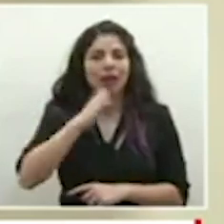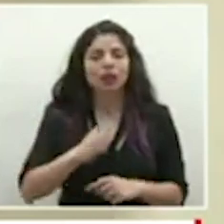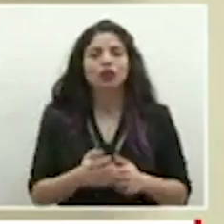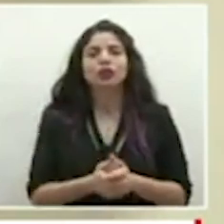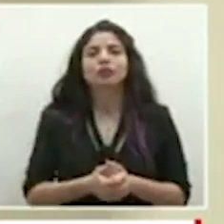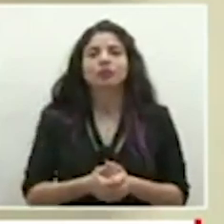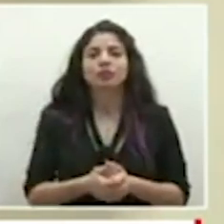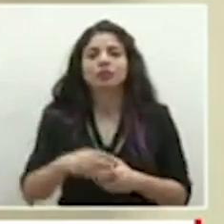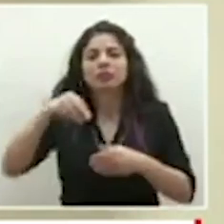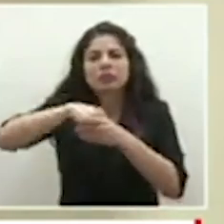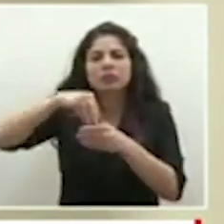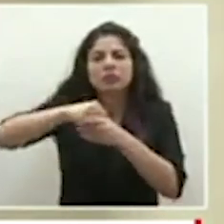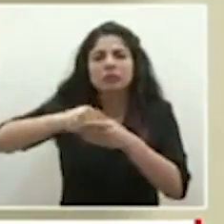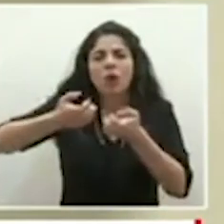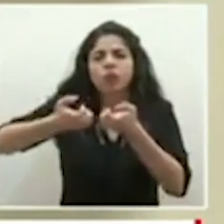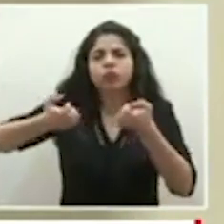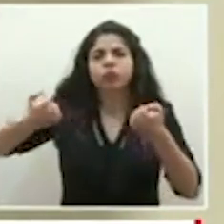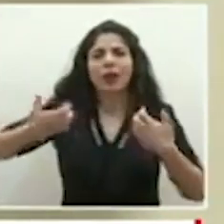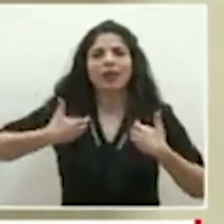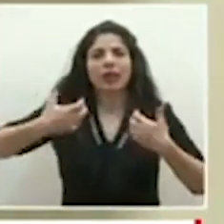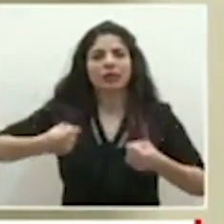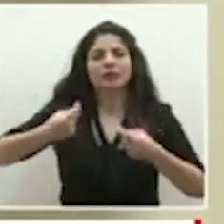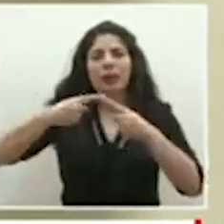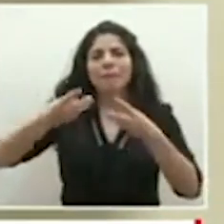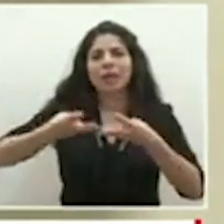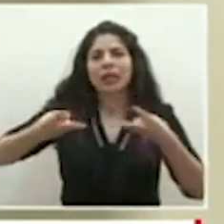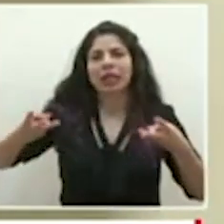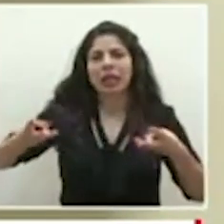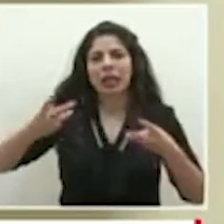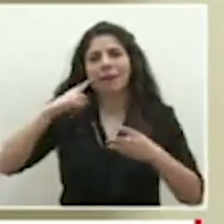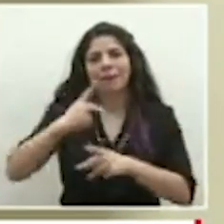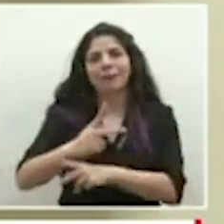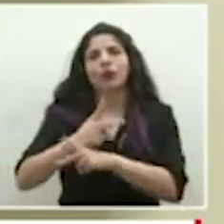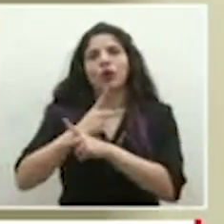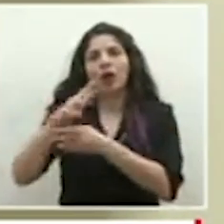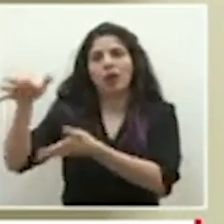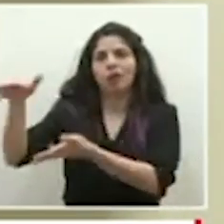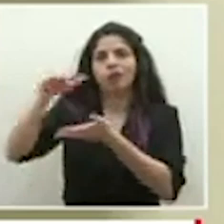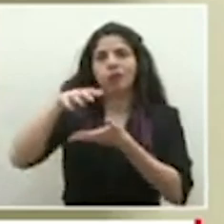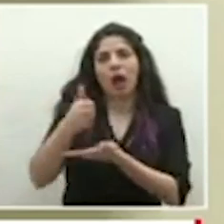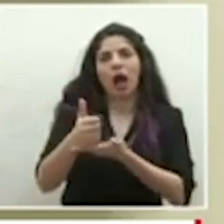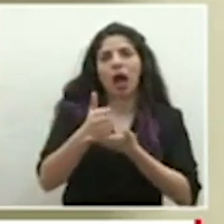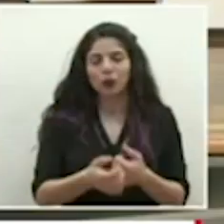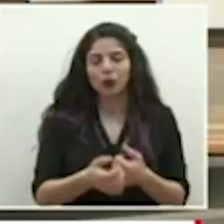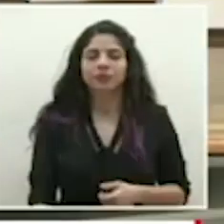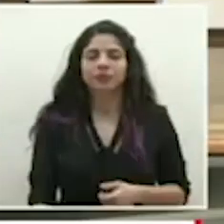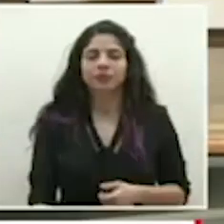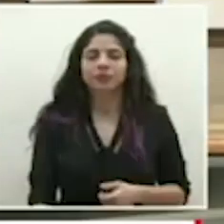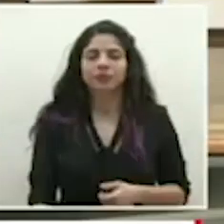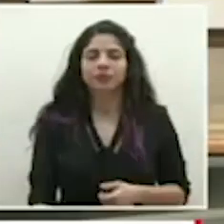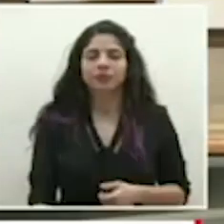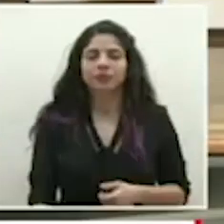Unidos con implementos sanitarios y material de protección para la atención de la emergencia sanitaria.